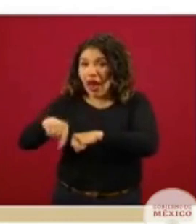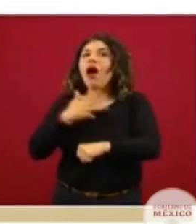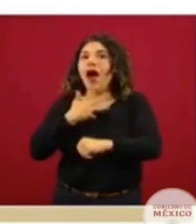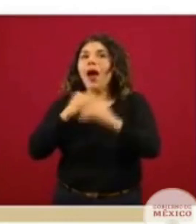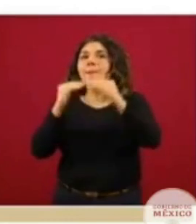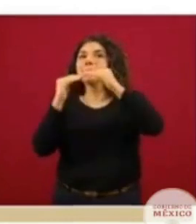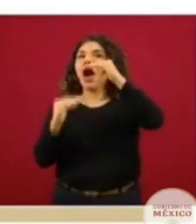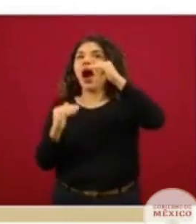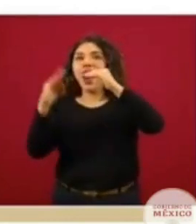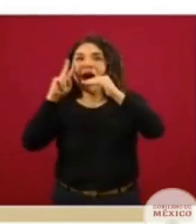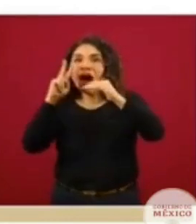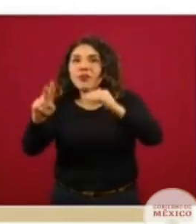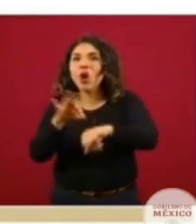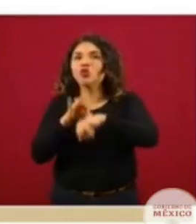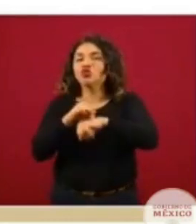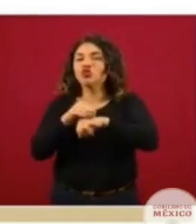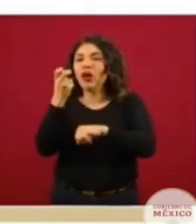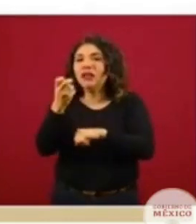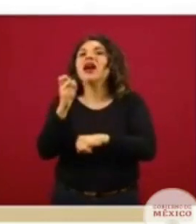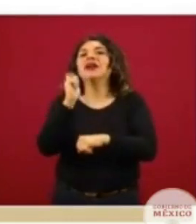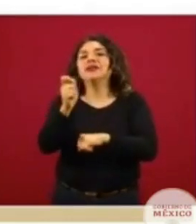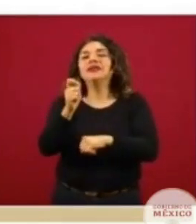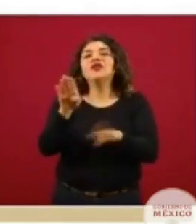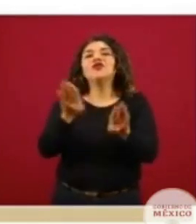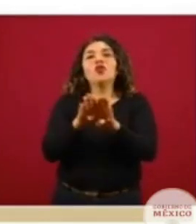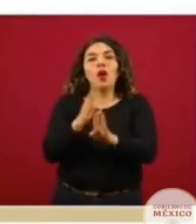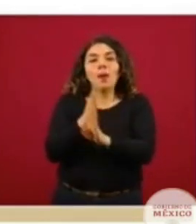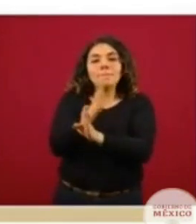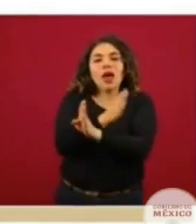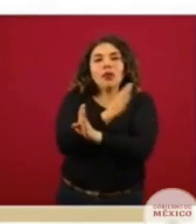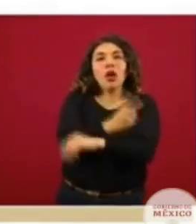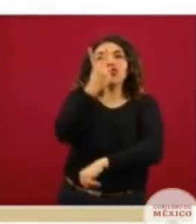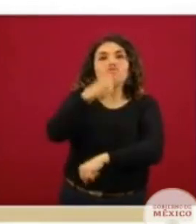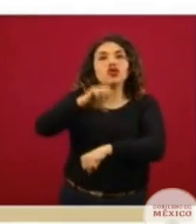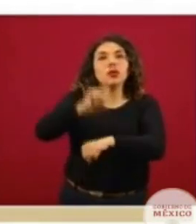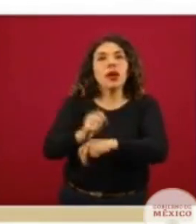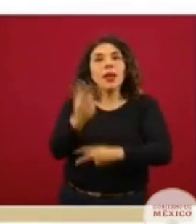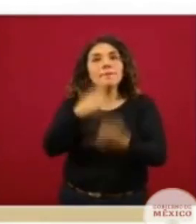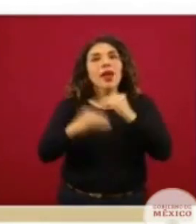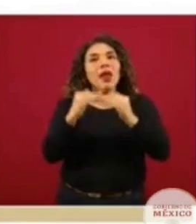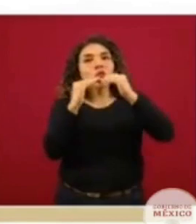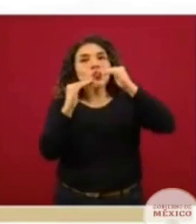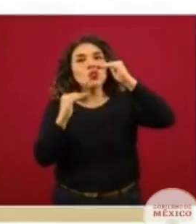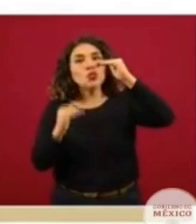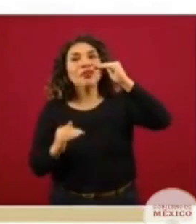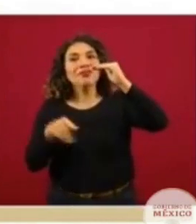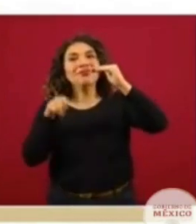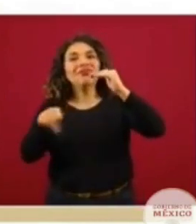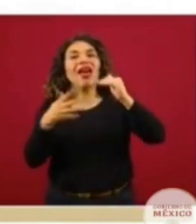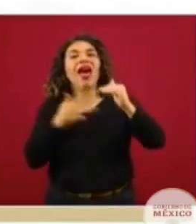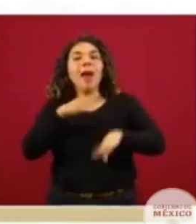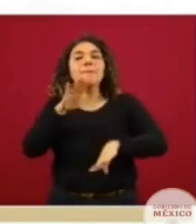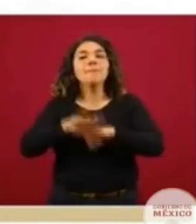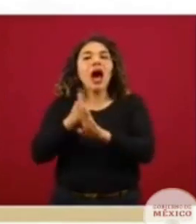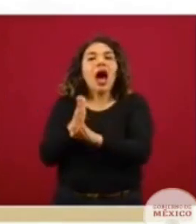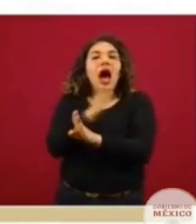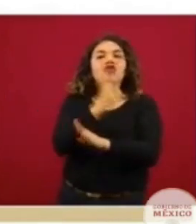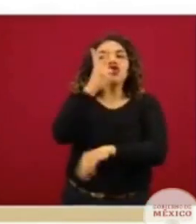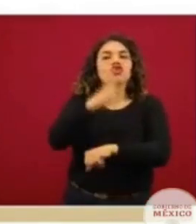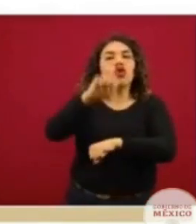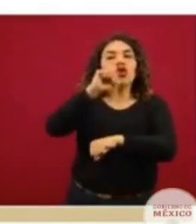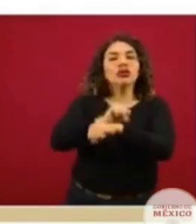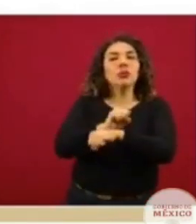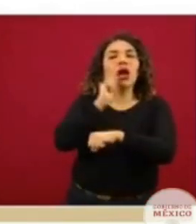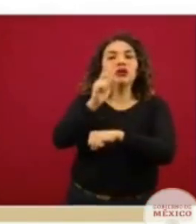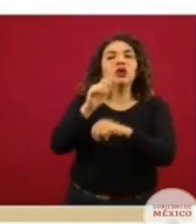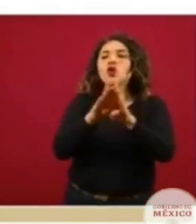una reducción importante, lo cual nos da ya dos semanas de reducción, además de haber estado otras dos semanas previas